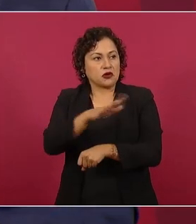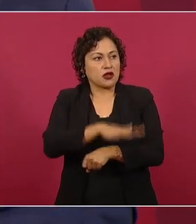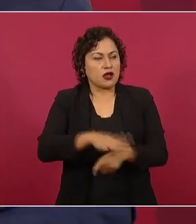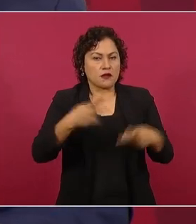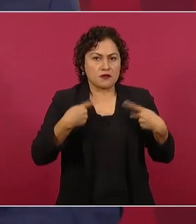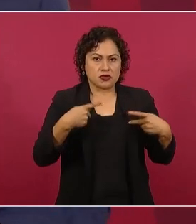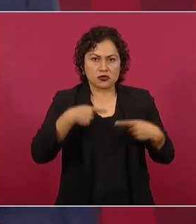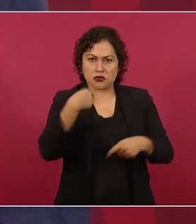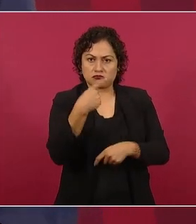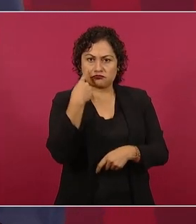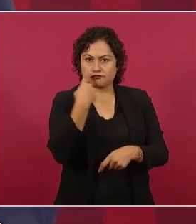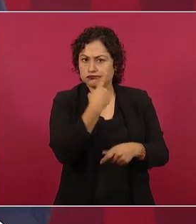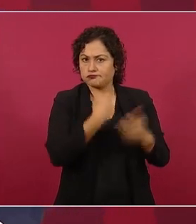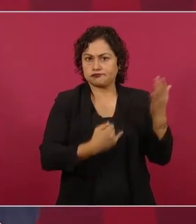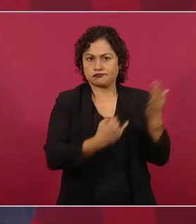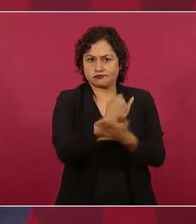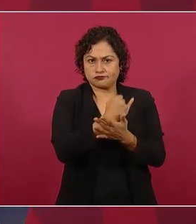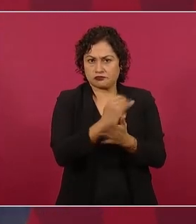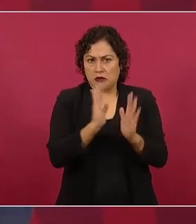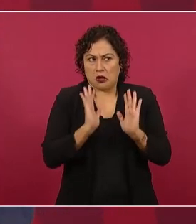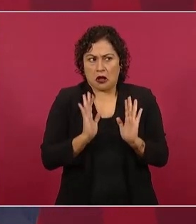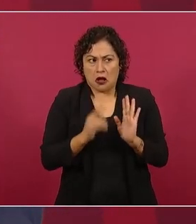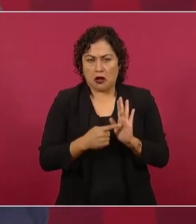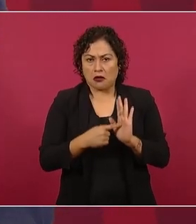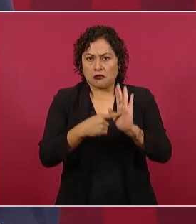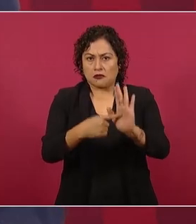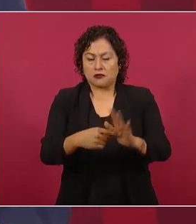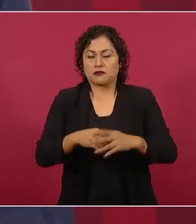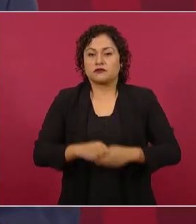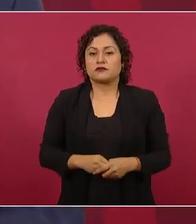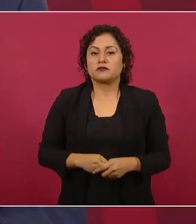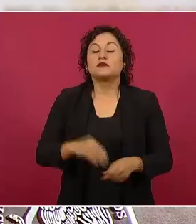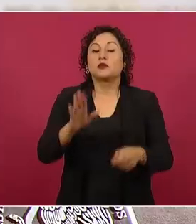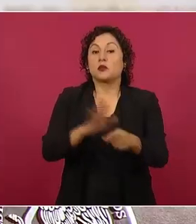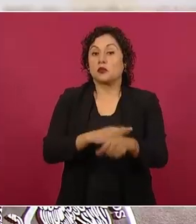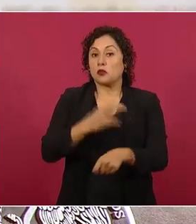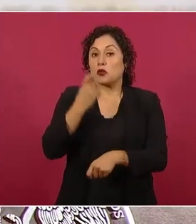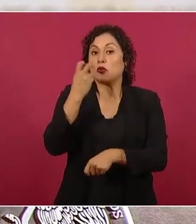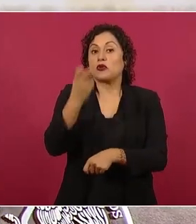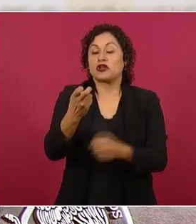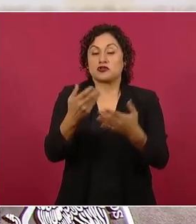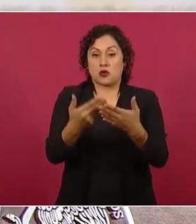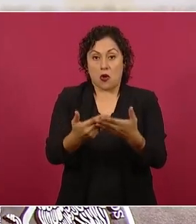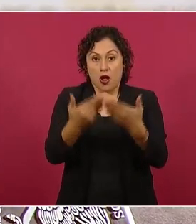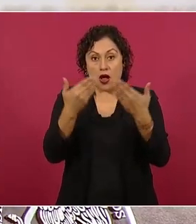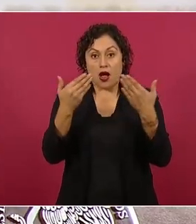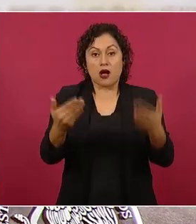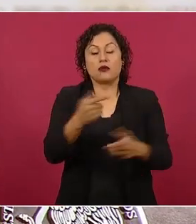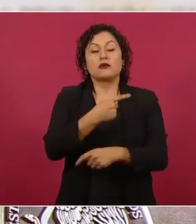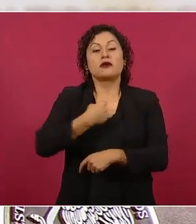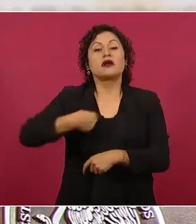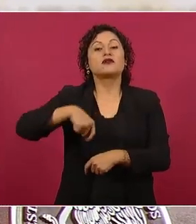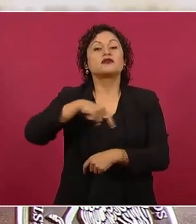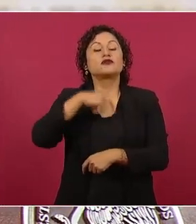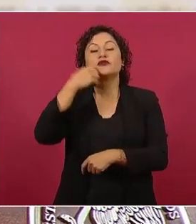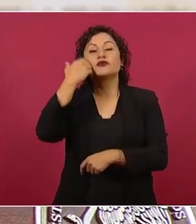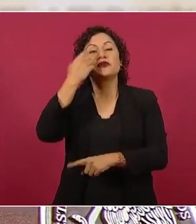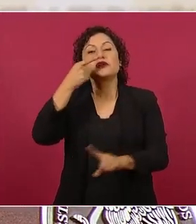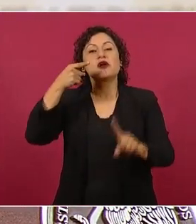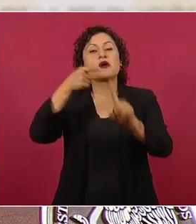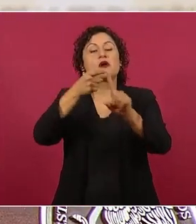queremos es que se acople, se ponga en